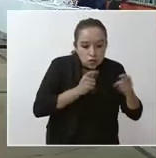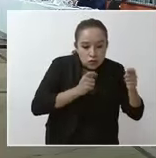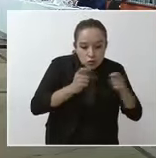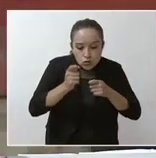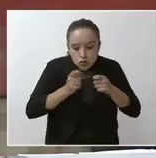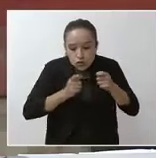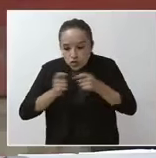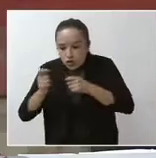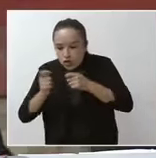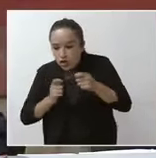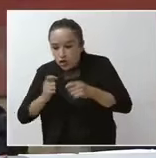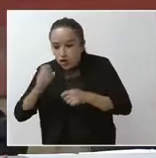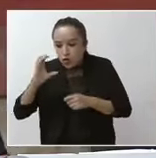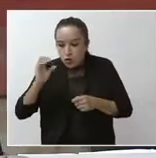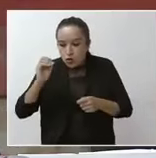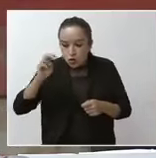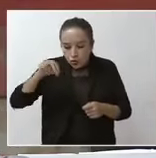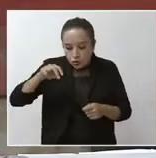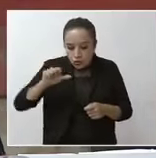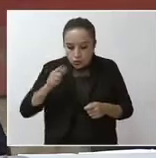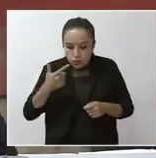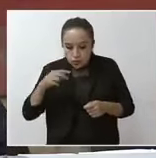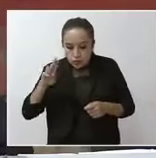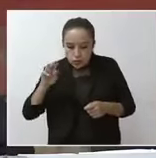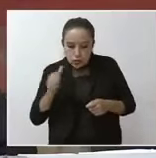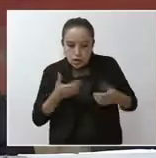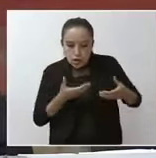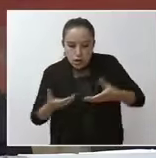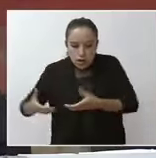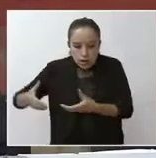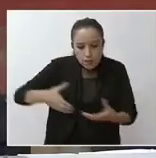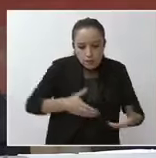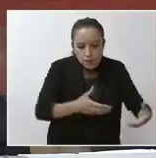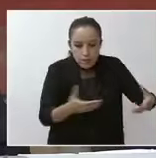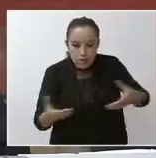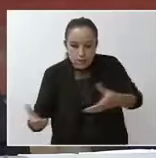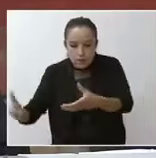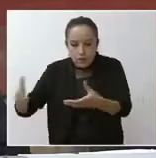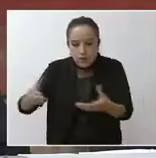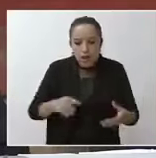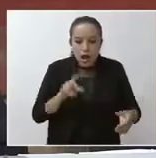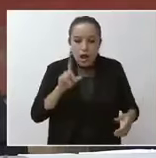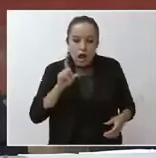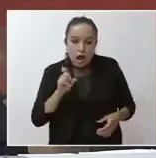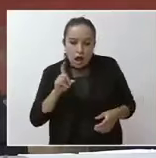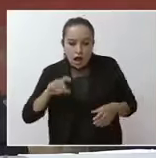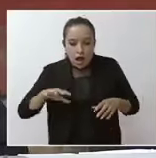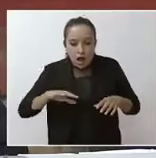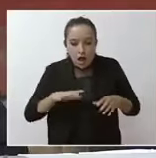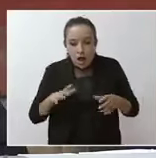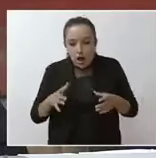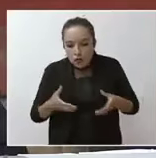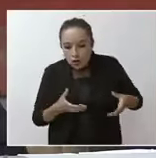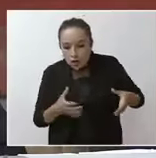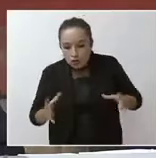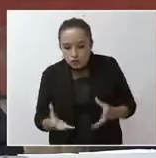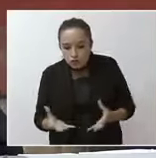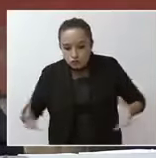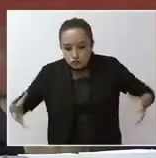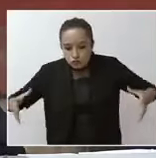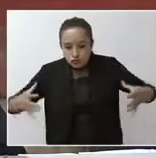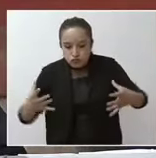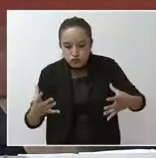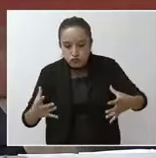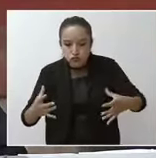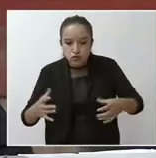CONAGUA, como drenes, caminos, canales, estructuras, presas de almacenamiento, presas derivadoras, plantas de